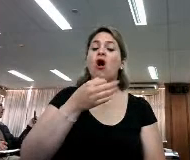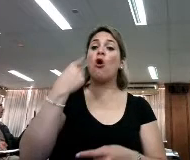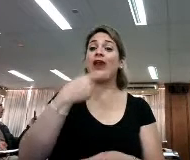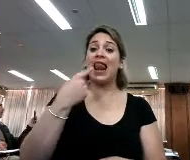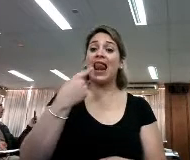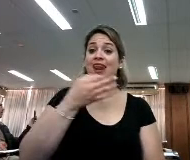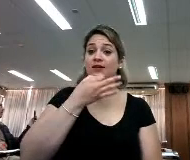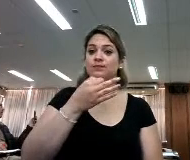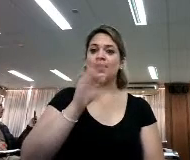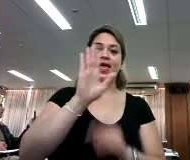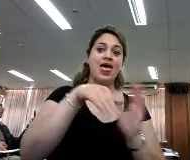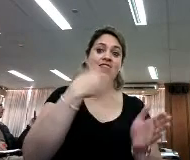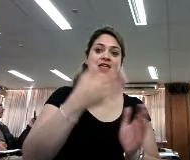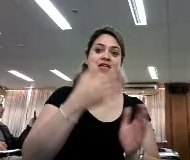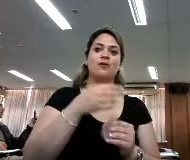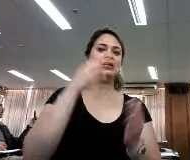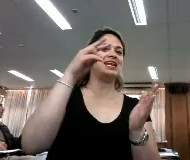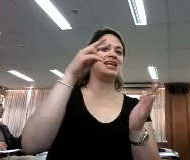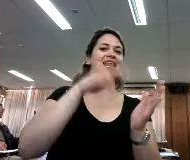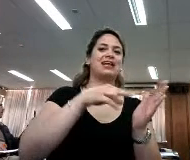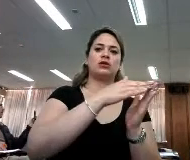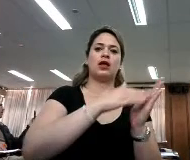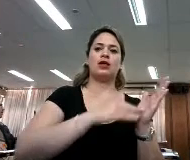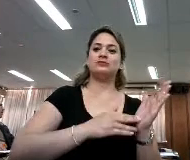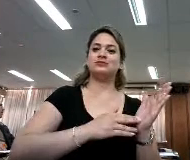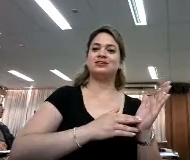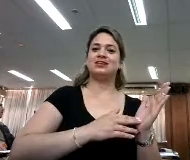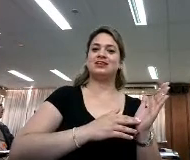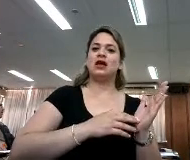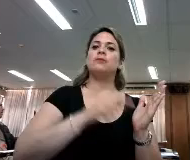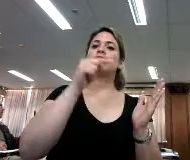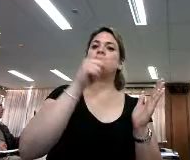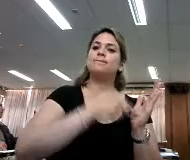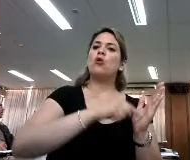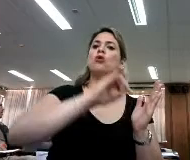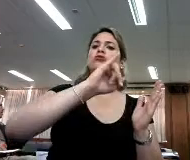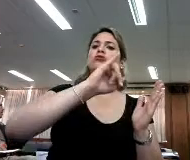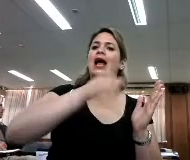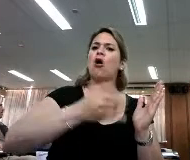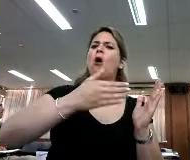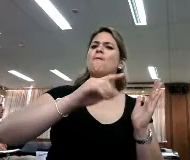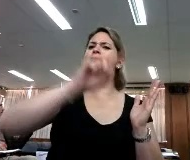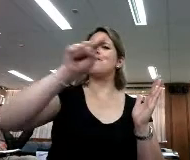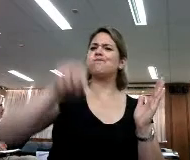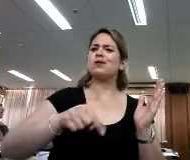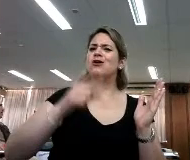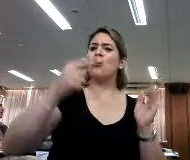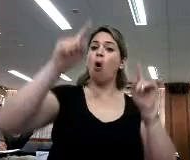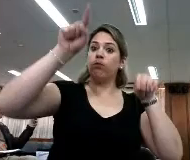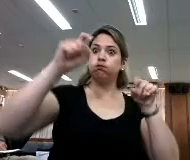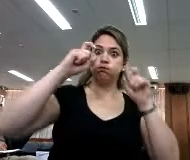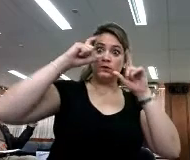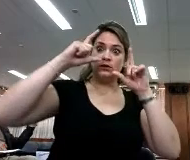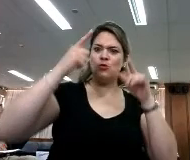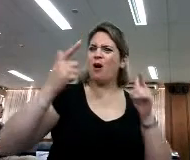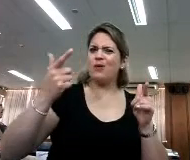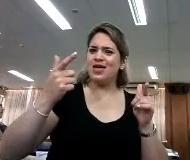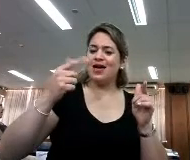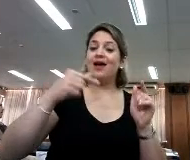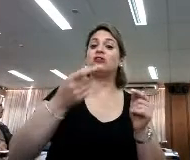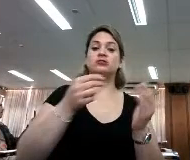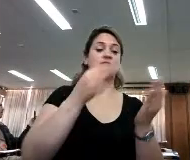Pasamos a la lectura en voz alta porque los textos no tenían signos de puntuación, separación y de palabras. ¿Qué pasaba en este momento?